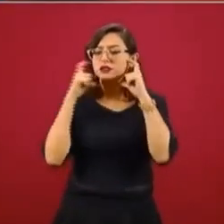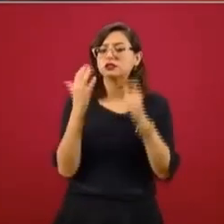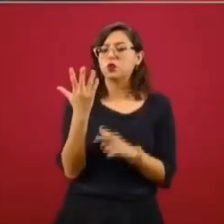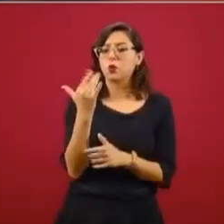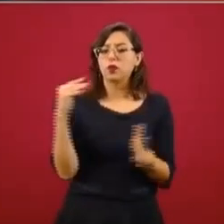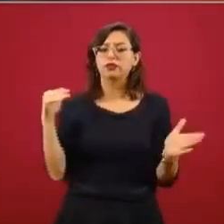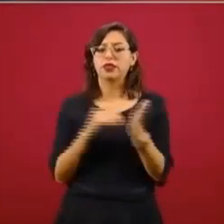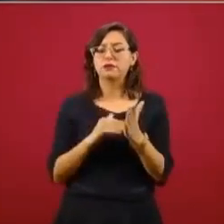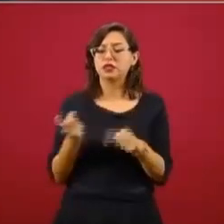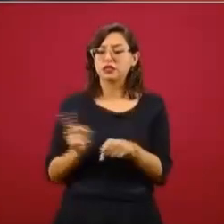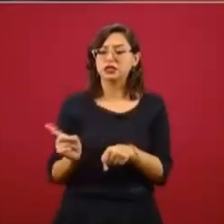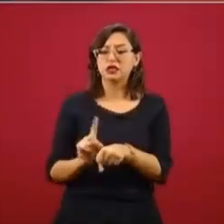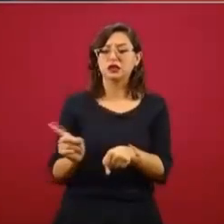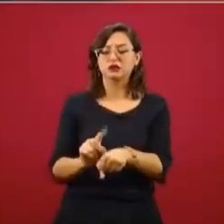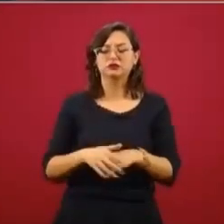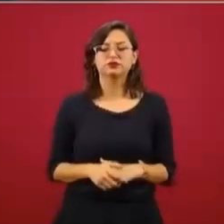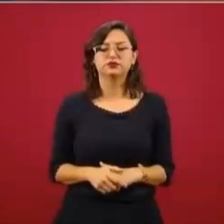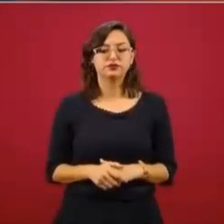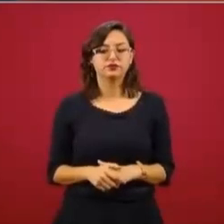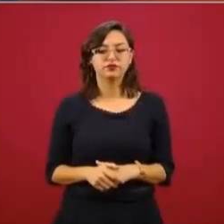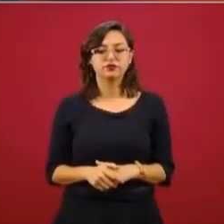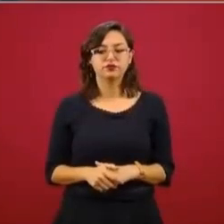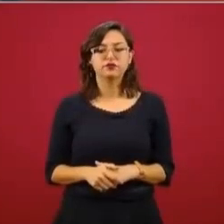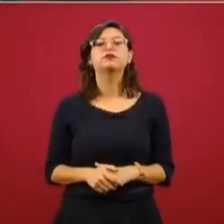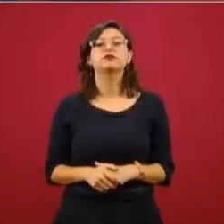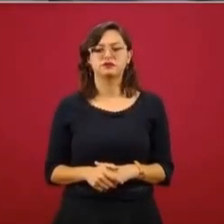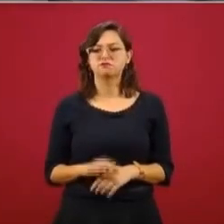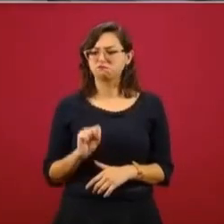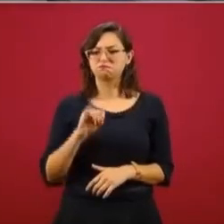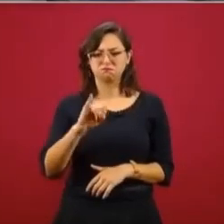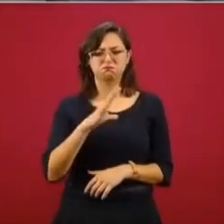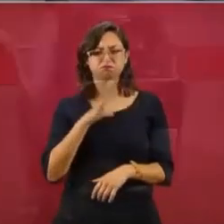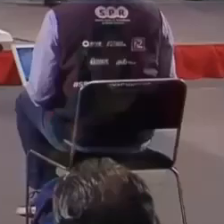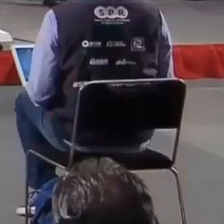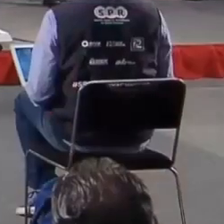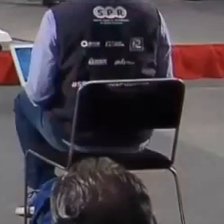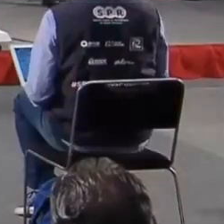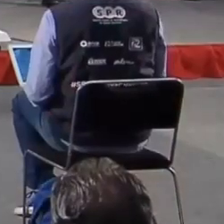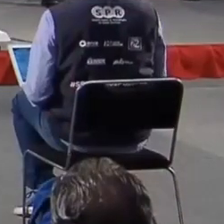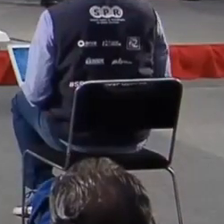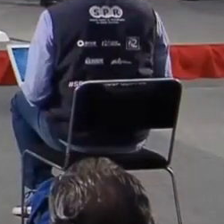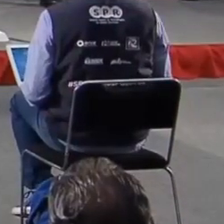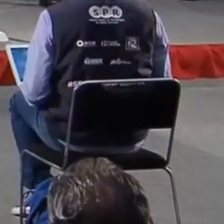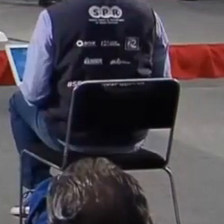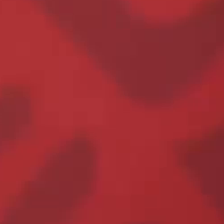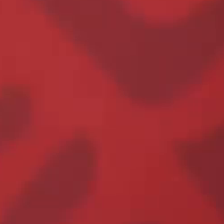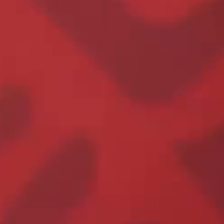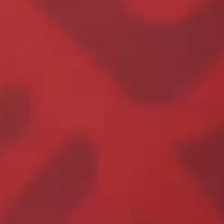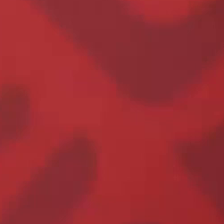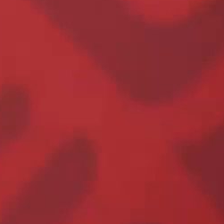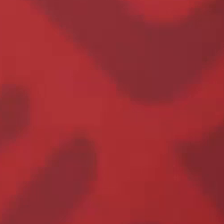cubrebocas como mínimo al día. Sí, se está dando autorización, se está cuidando nada más